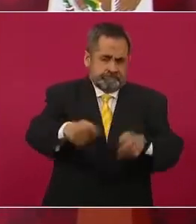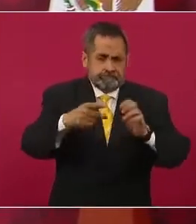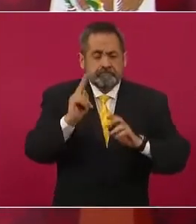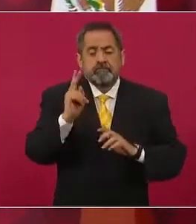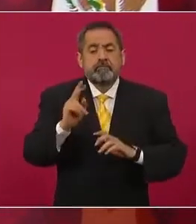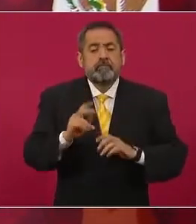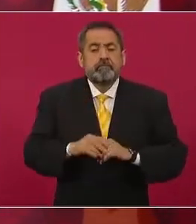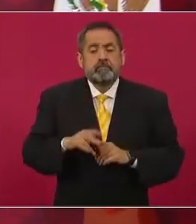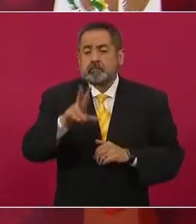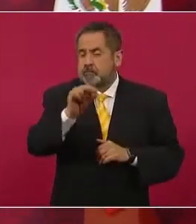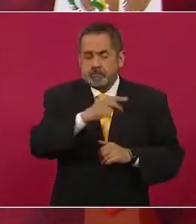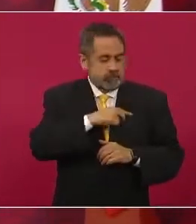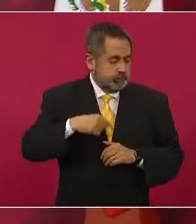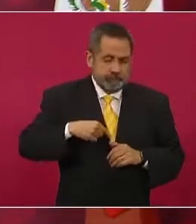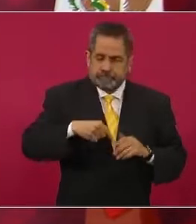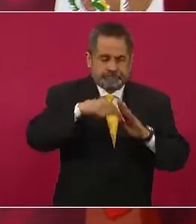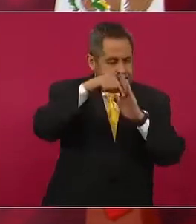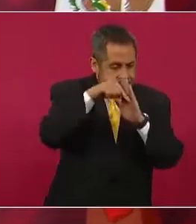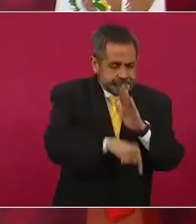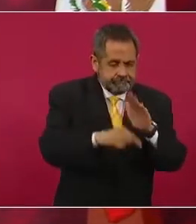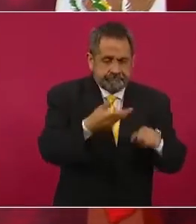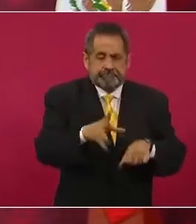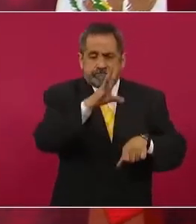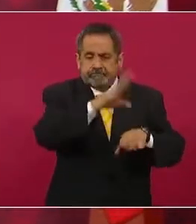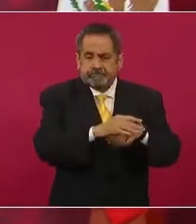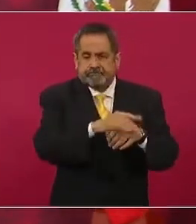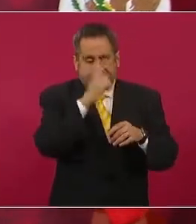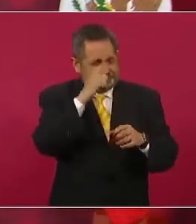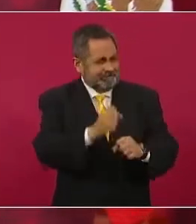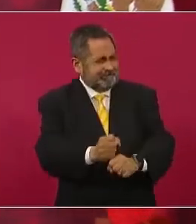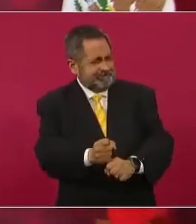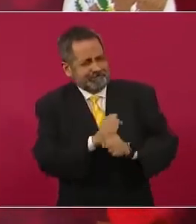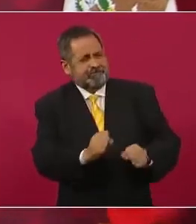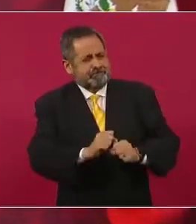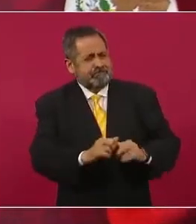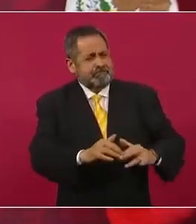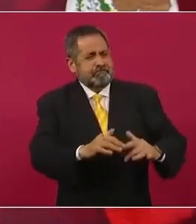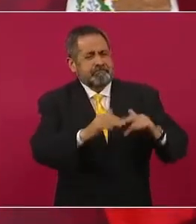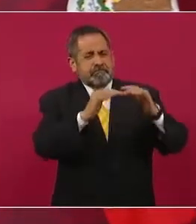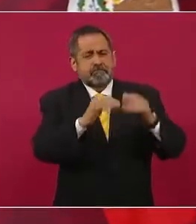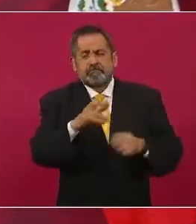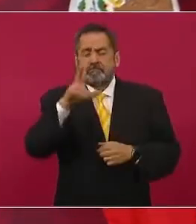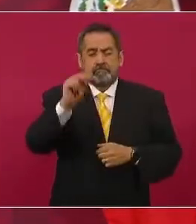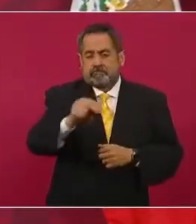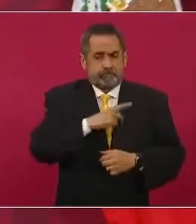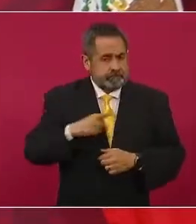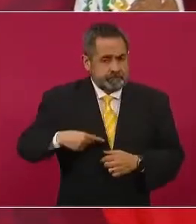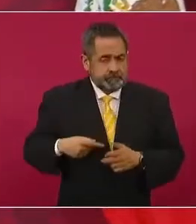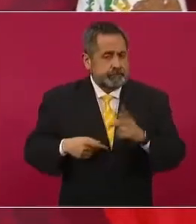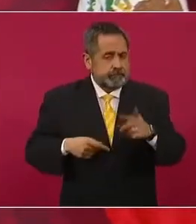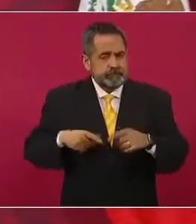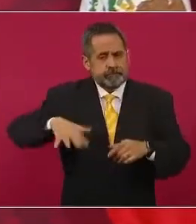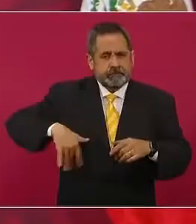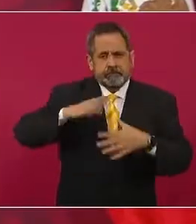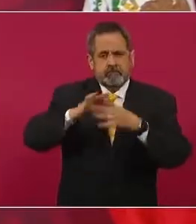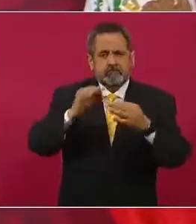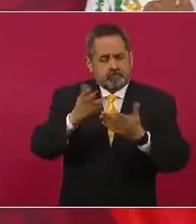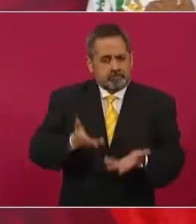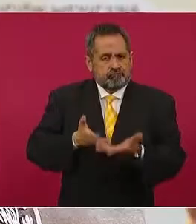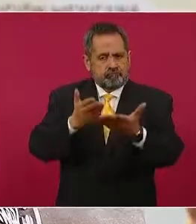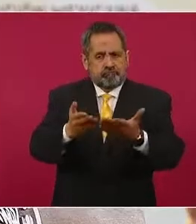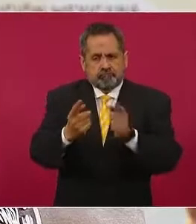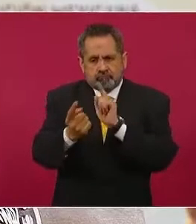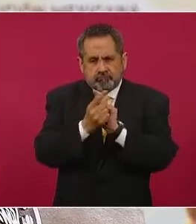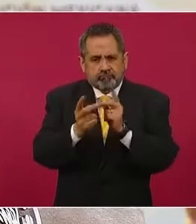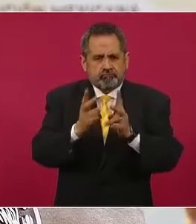y no se permitirá ni se otorgará ningún permiso para explotar el fracking. Ahora bien, en lo que usted refiere, yo le ofrezco